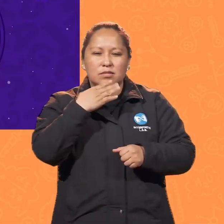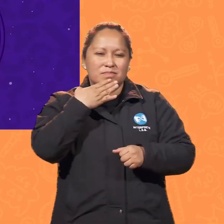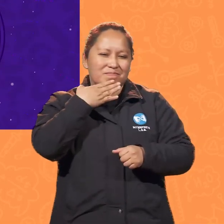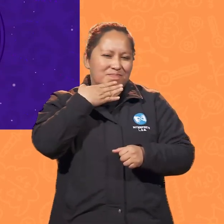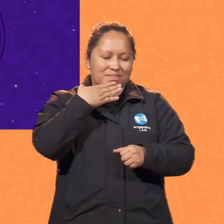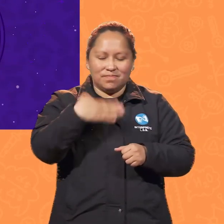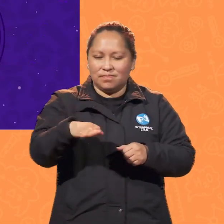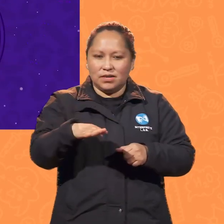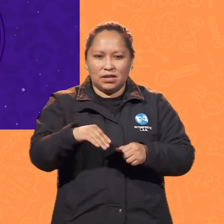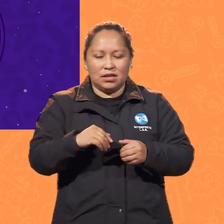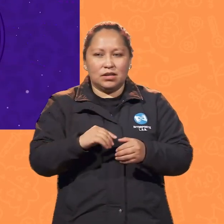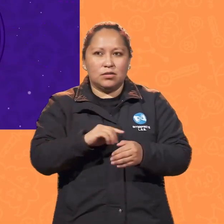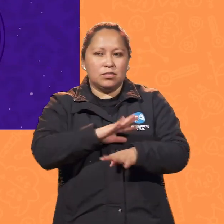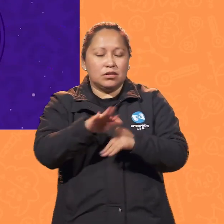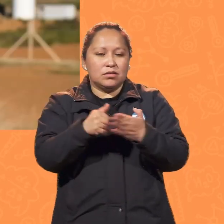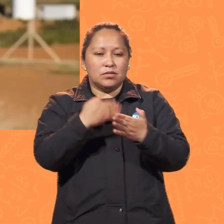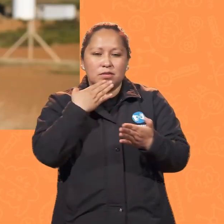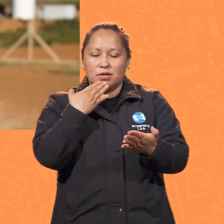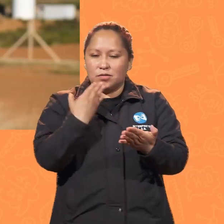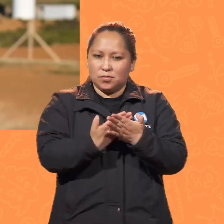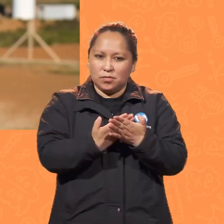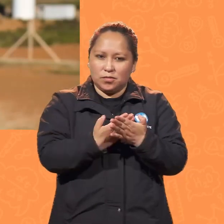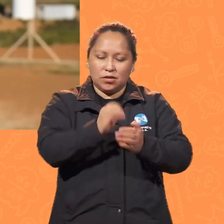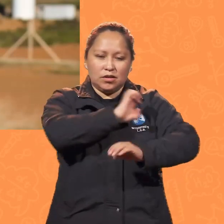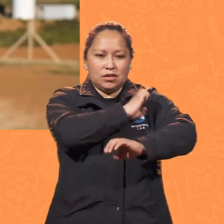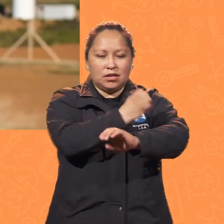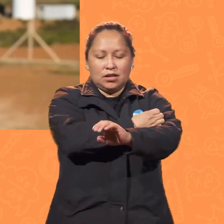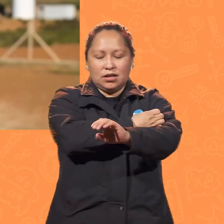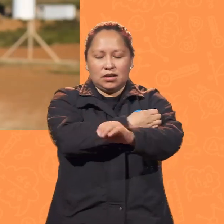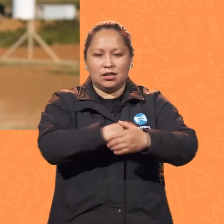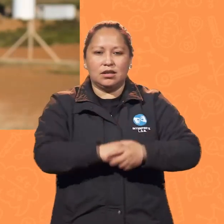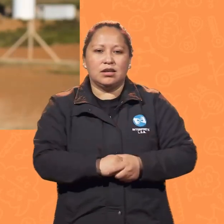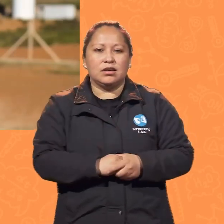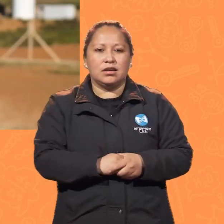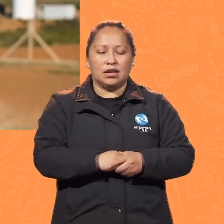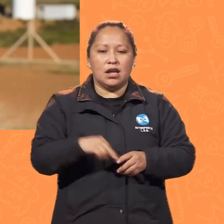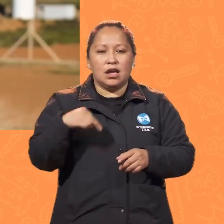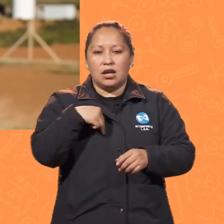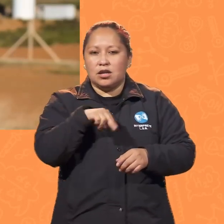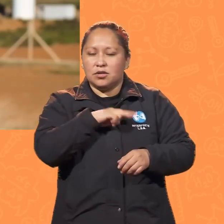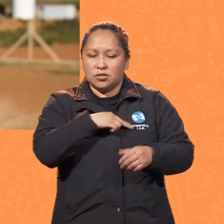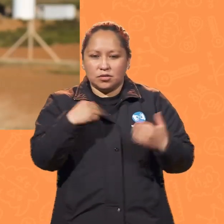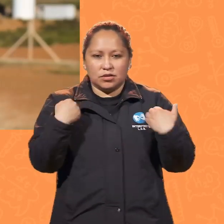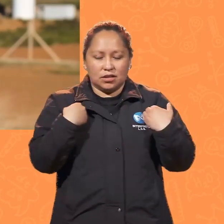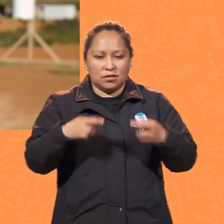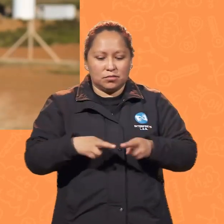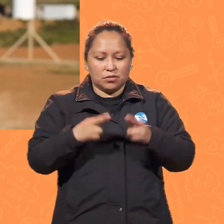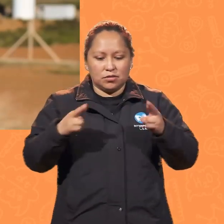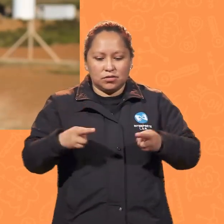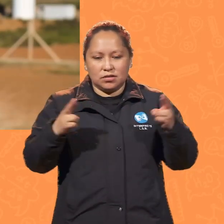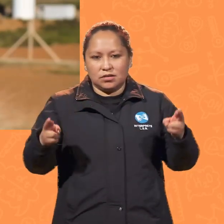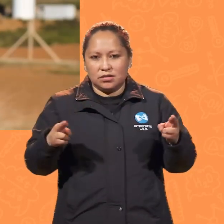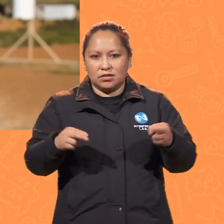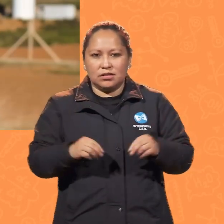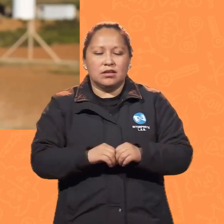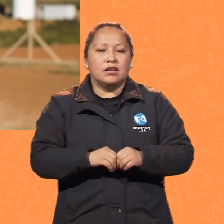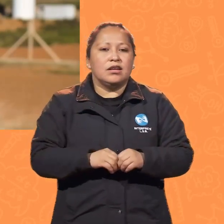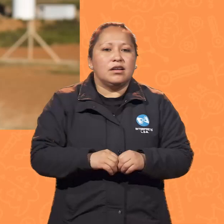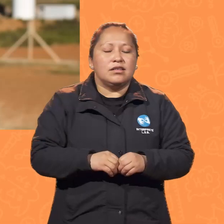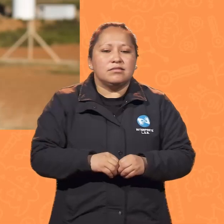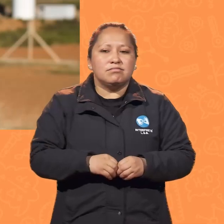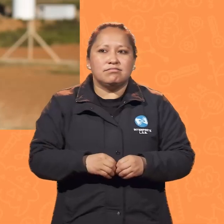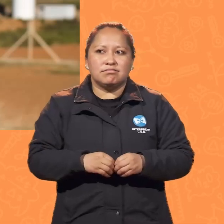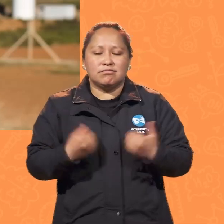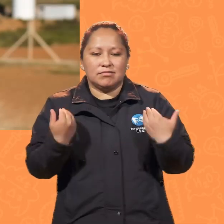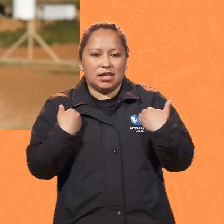desventajas de la energía eólica? Las ventajas de la energía eólica es que aprovechamos un recurso que es infinito, es decir, aprovechamos